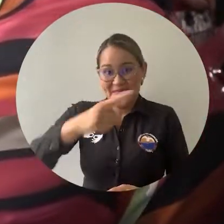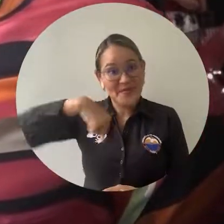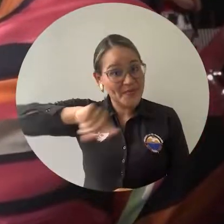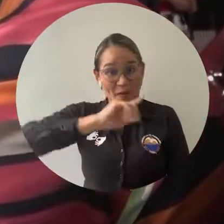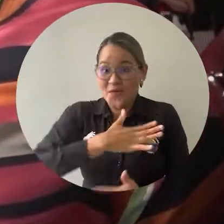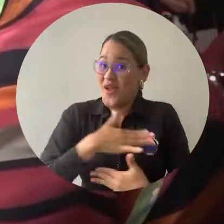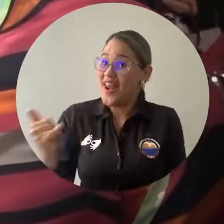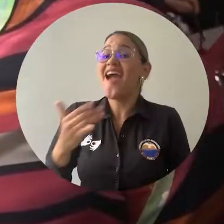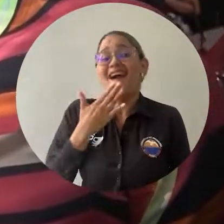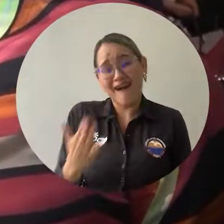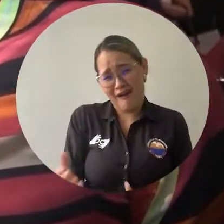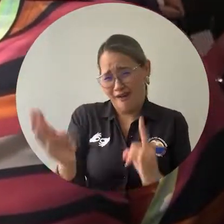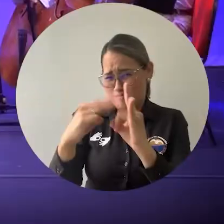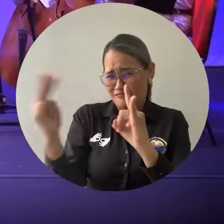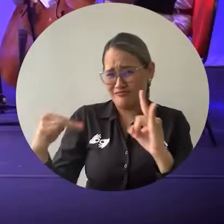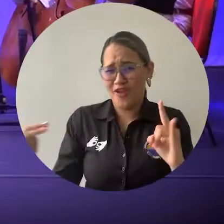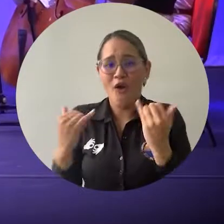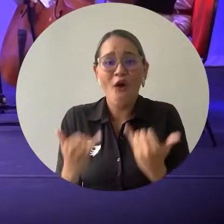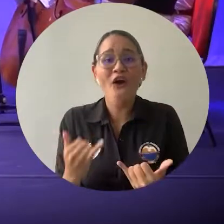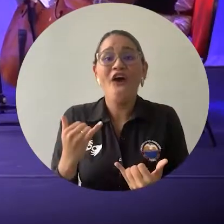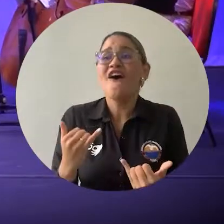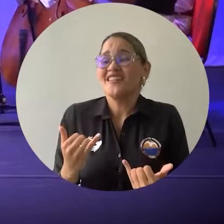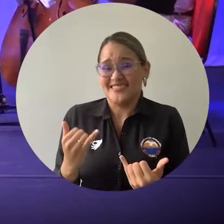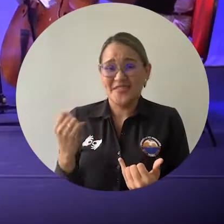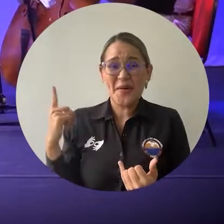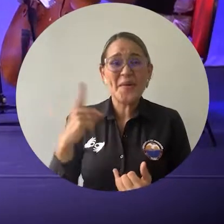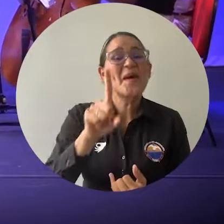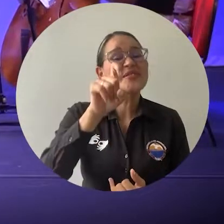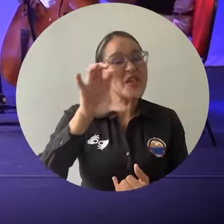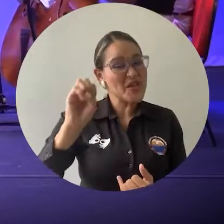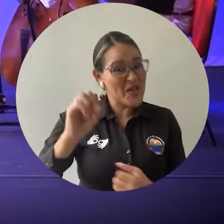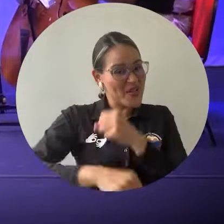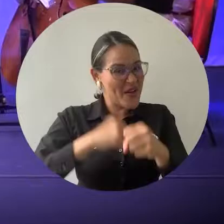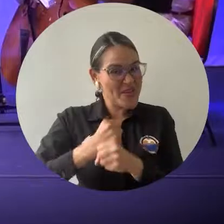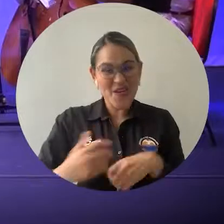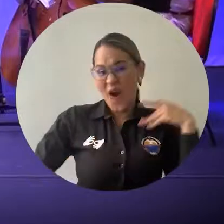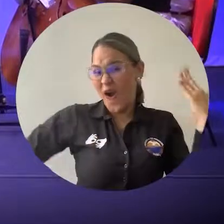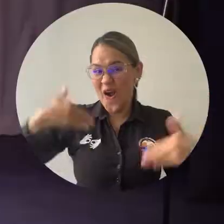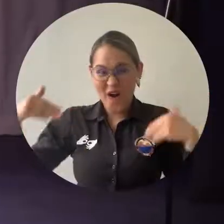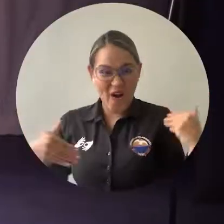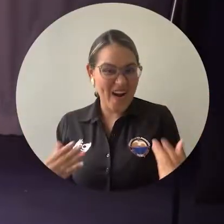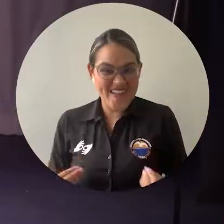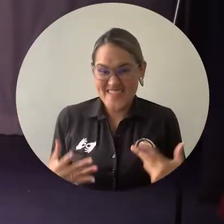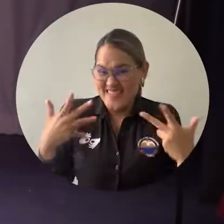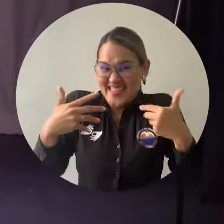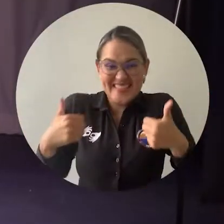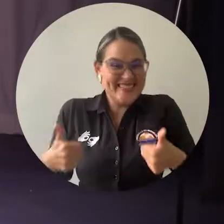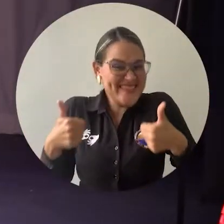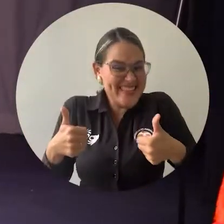queremos decirles que estamos muy felices. Gracias Uni Magdalena por estos 60 años bien gozados y vividos.